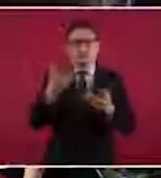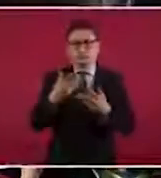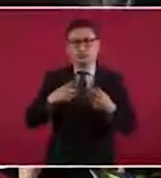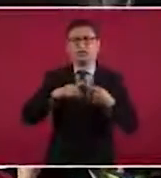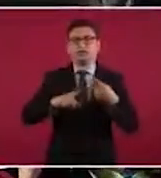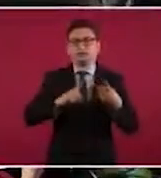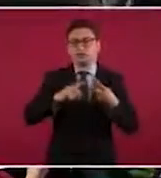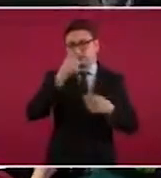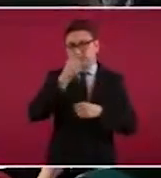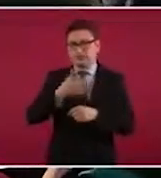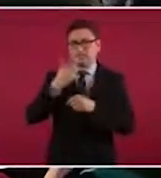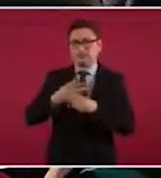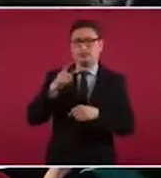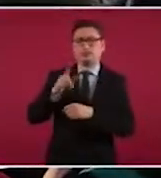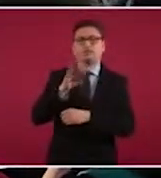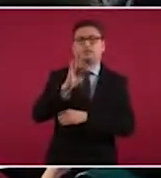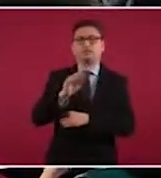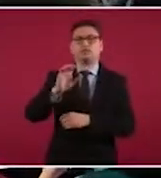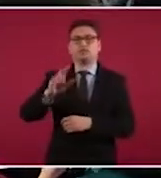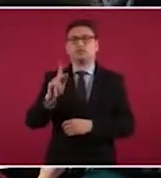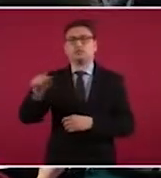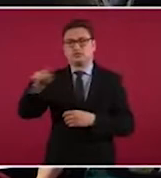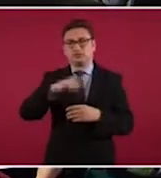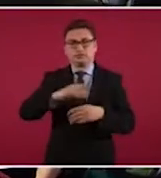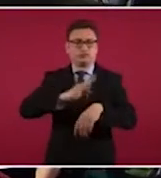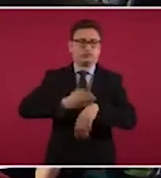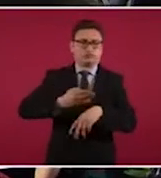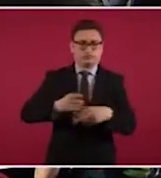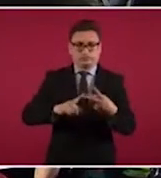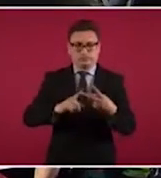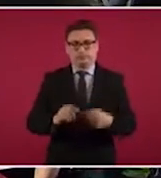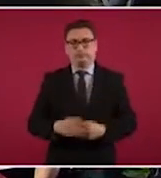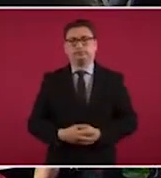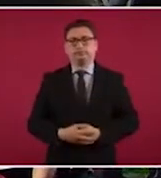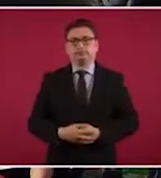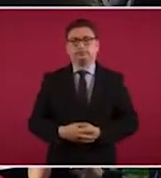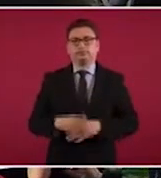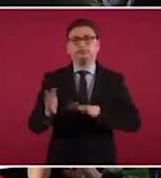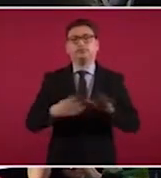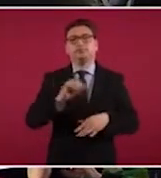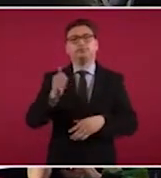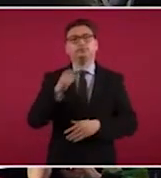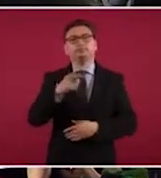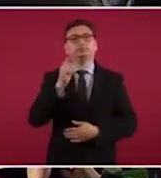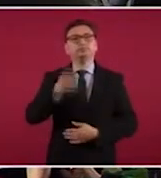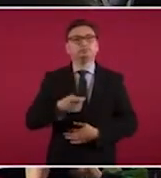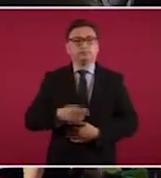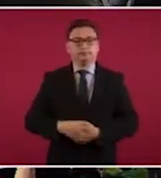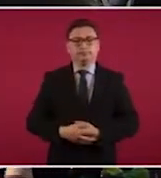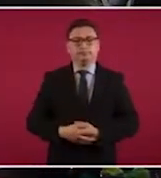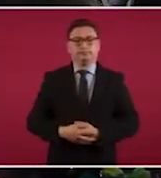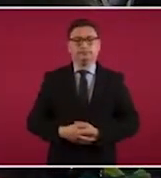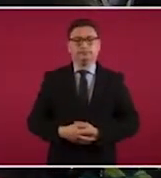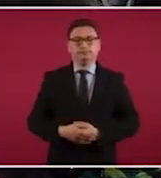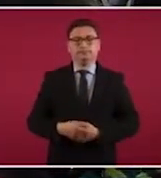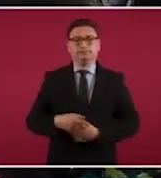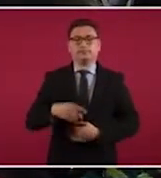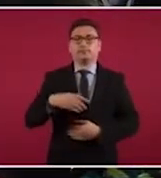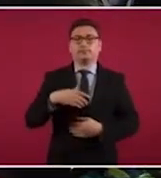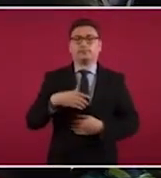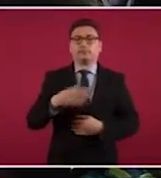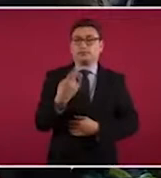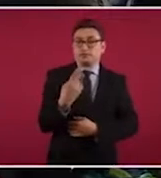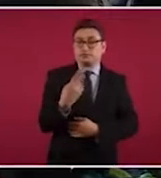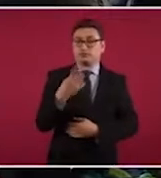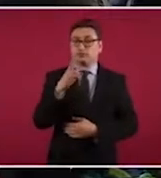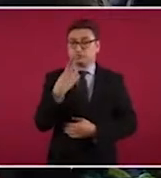Función Pública le toca todo el tema de las sanciones. ¿La que sigue? Bueno, como una acción para este 25 de